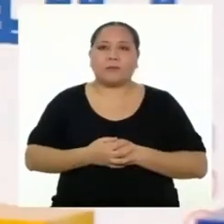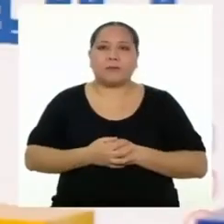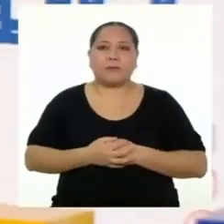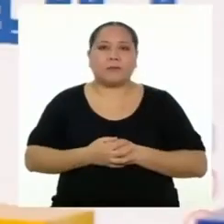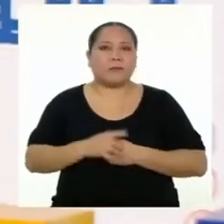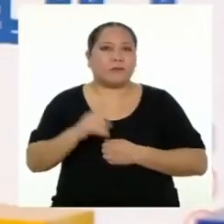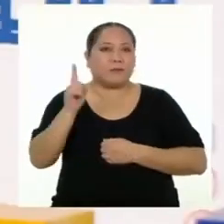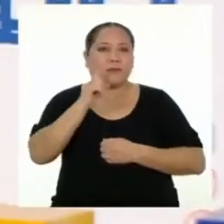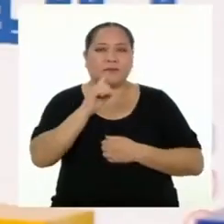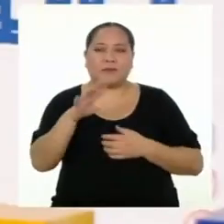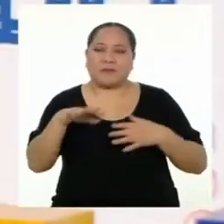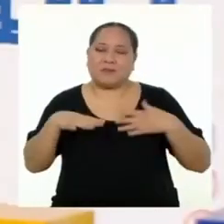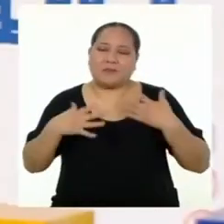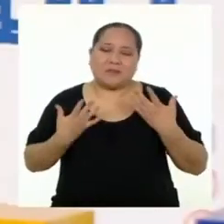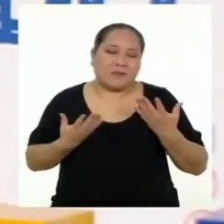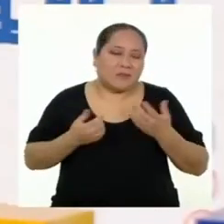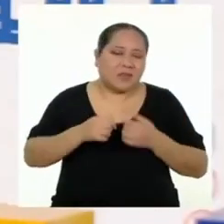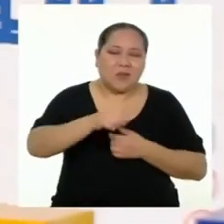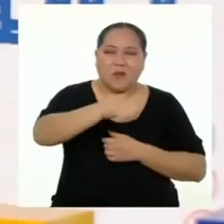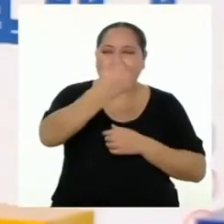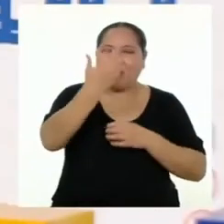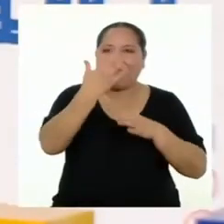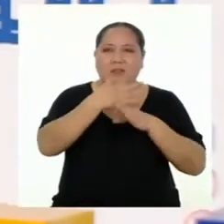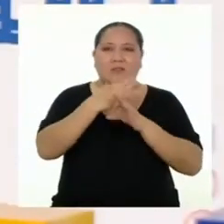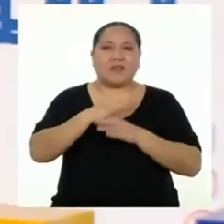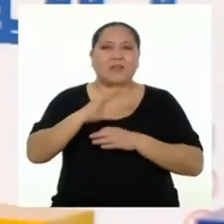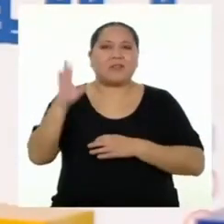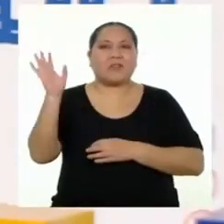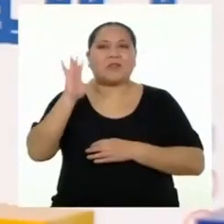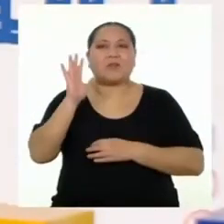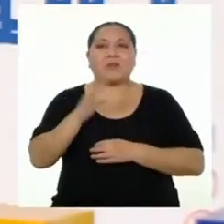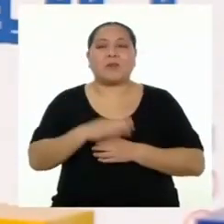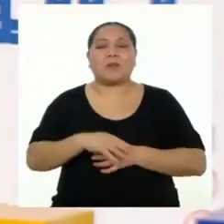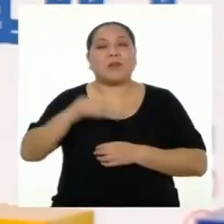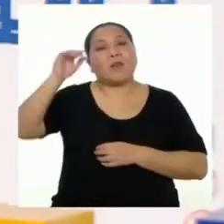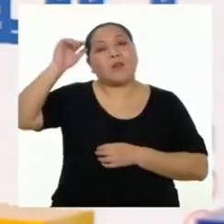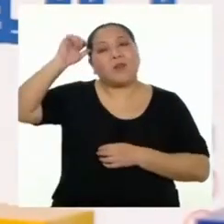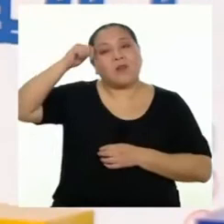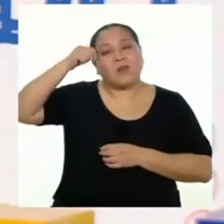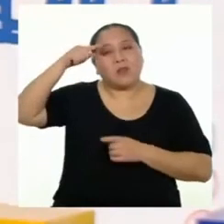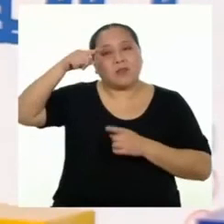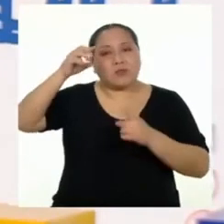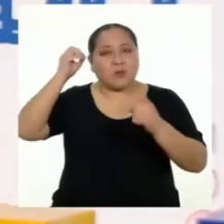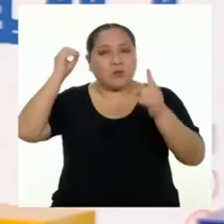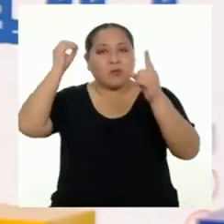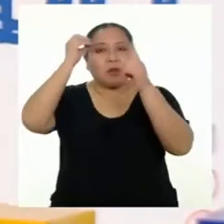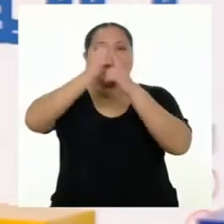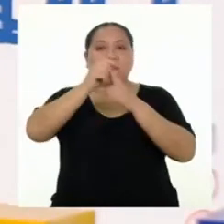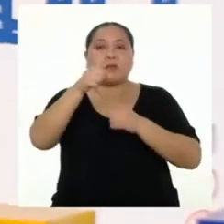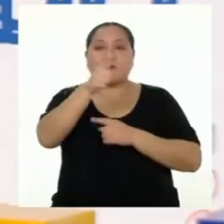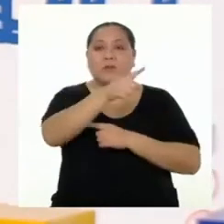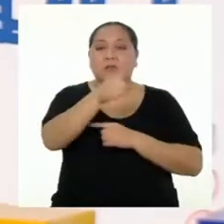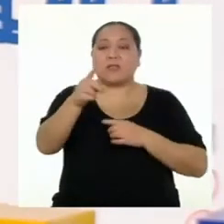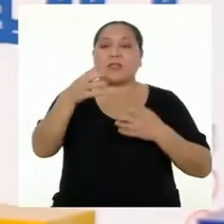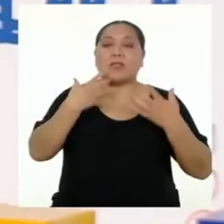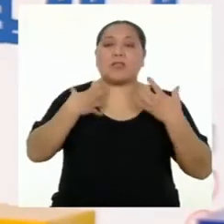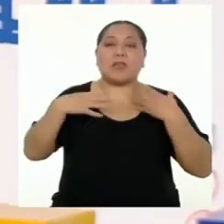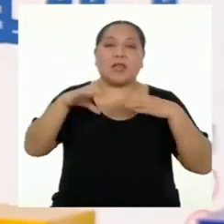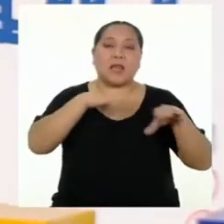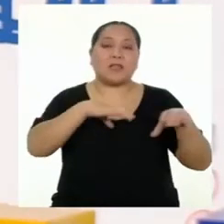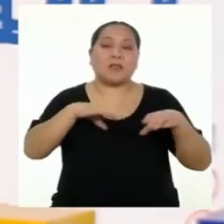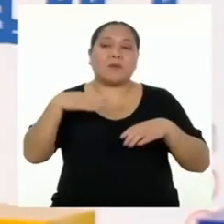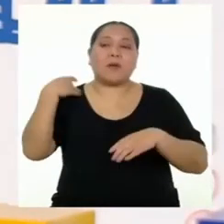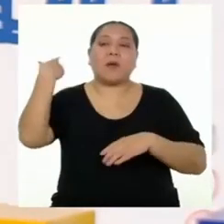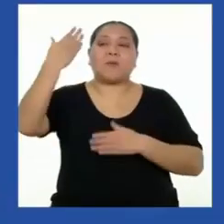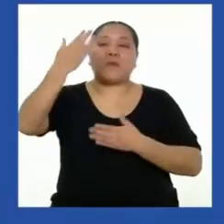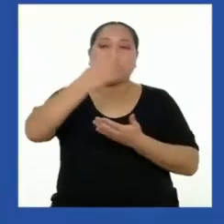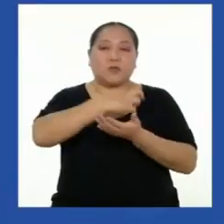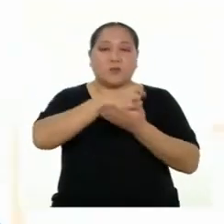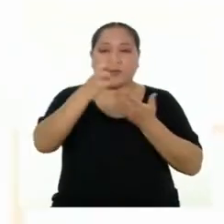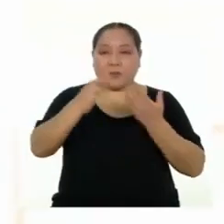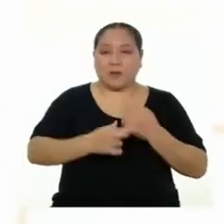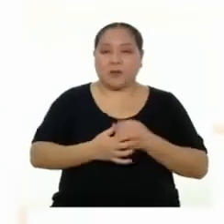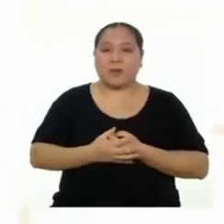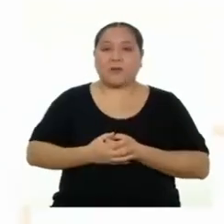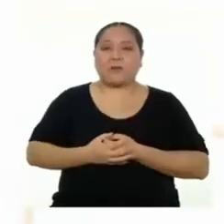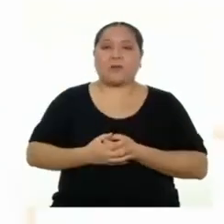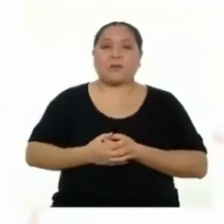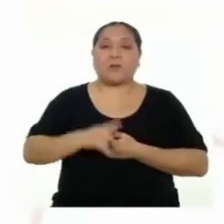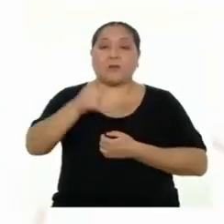Y como no podía ser de otra manera, nos despedimos recordándoles el reto que deberán realizar para el siguiente programa.